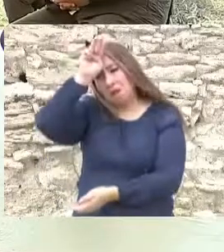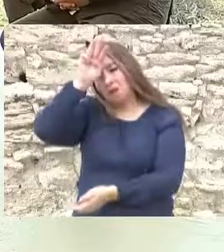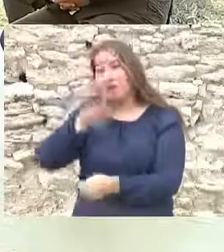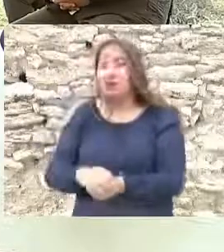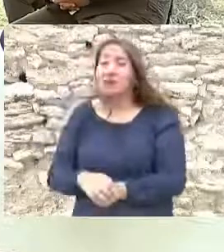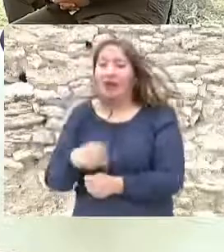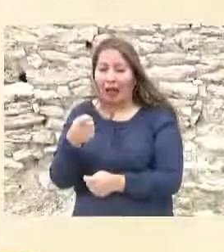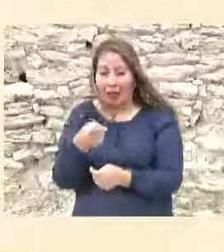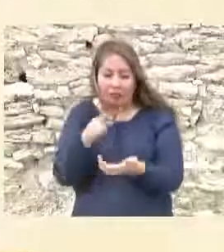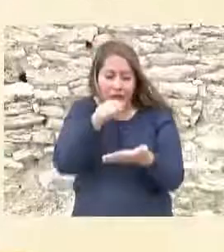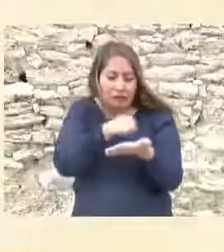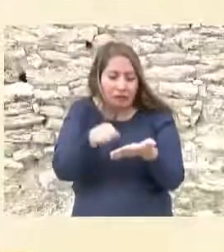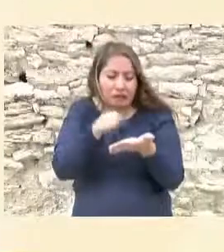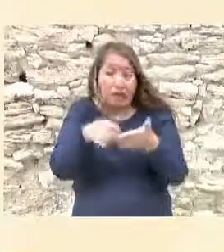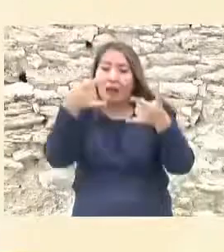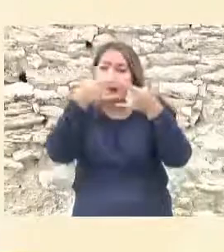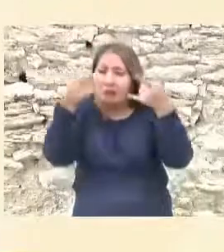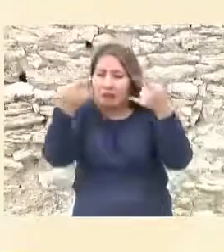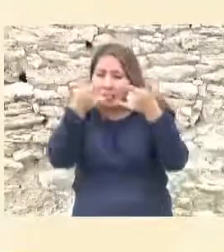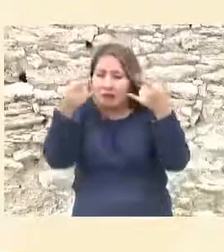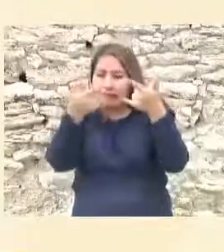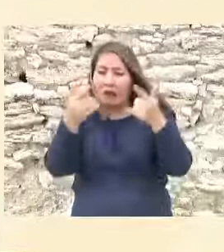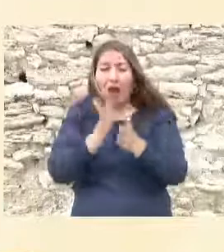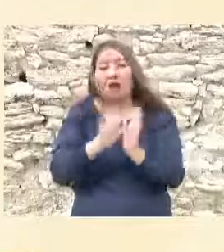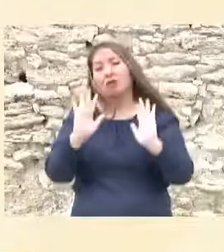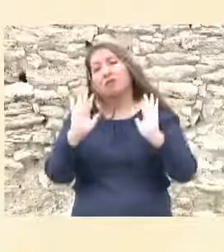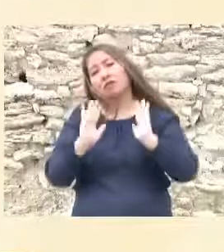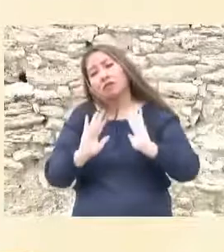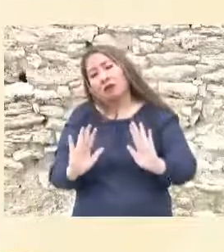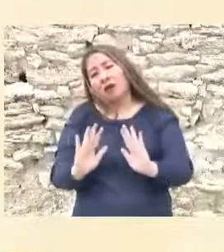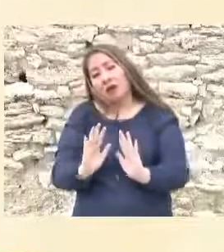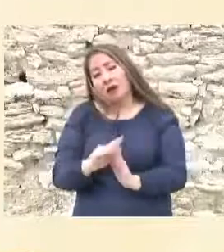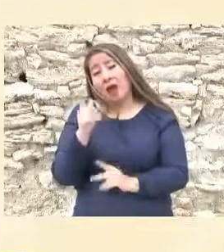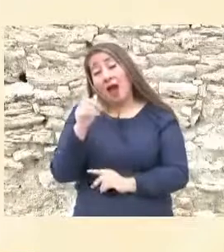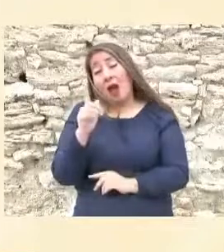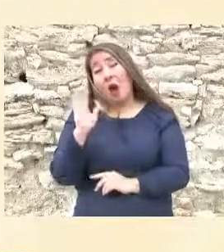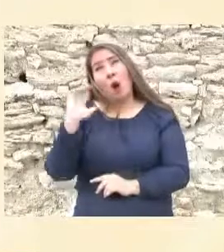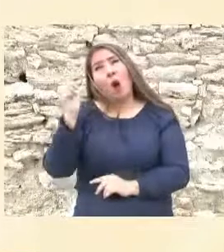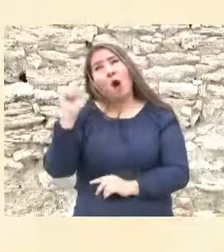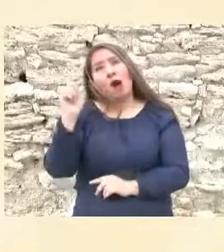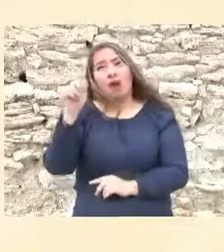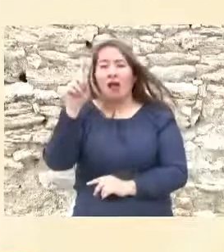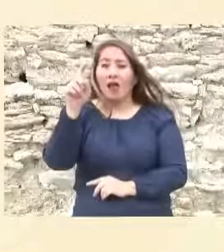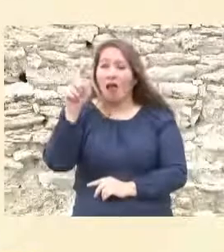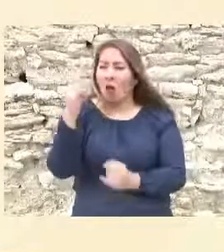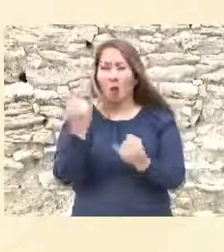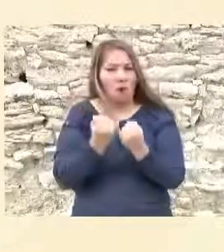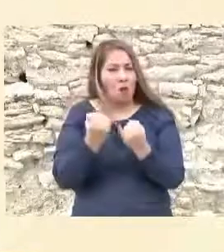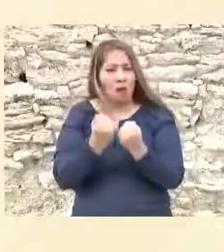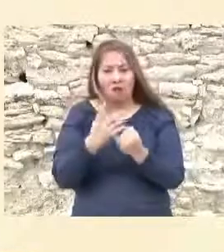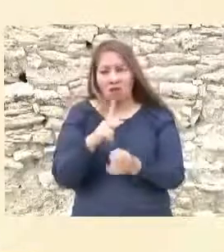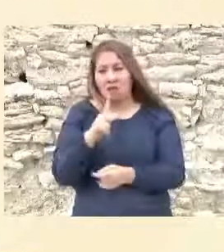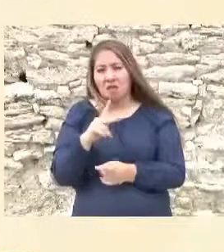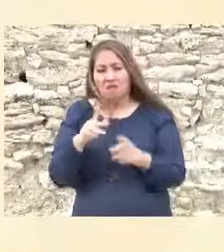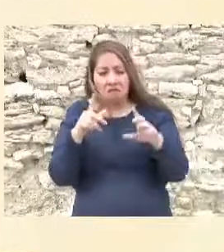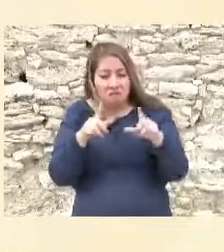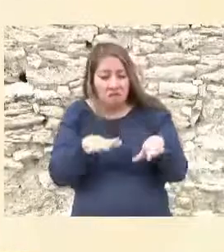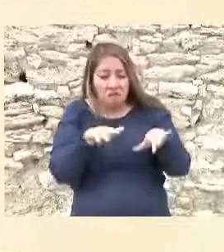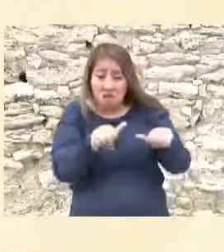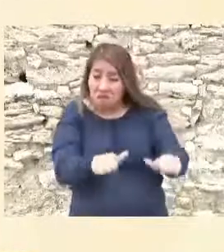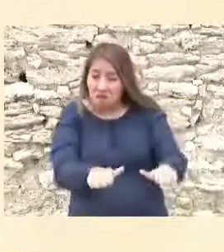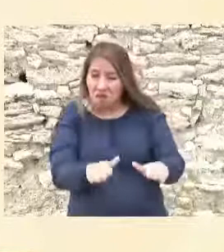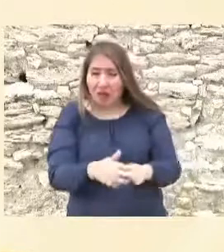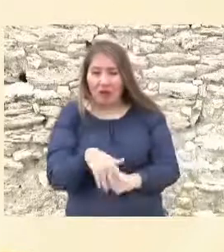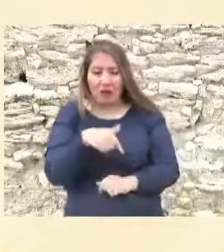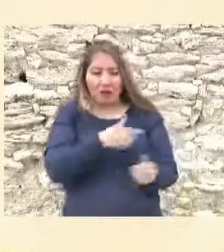Estos pasajes, en efecto, ojalá el agua los hubiera congelado, como en una fotografía. La presencia